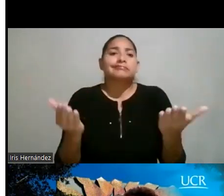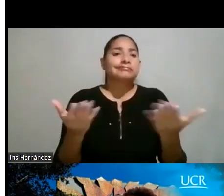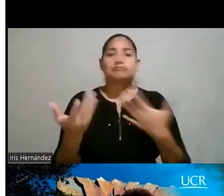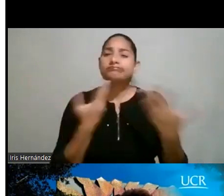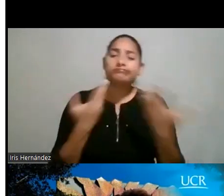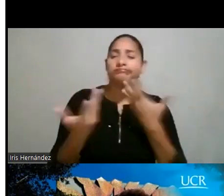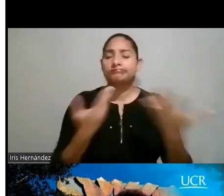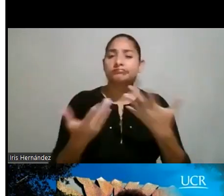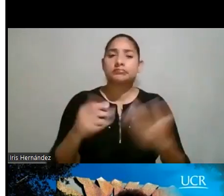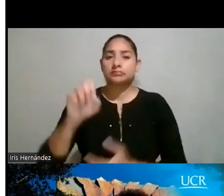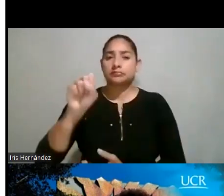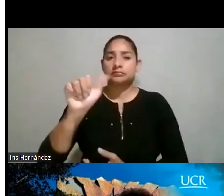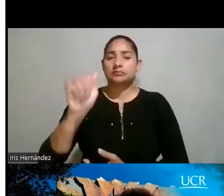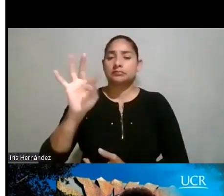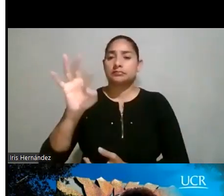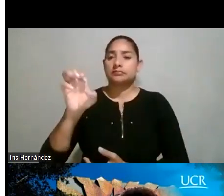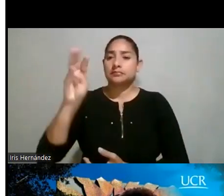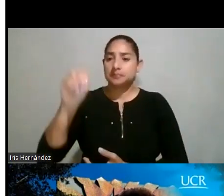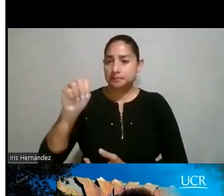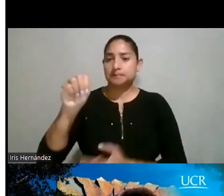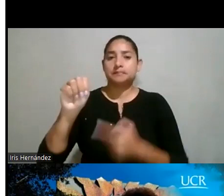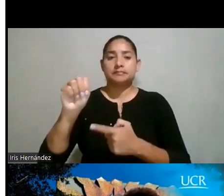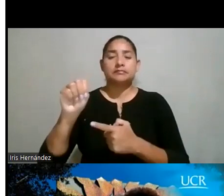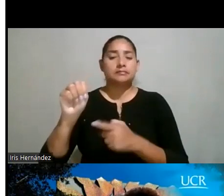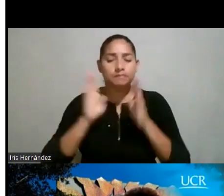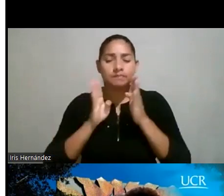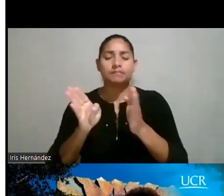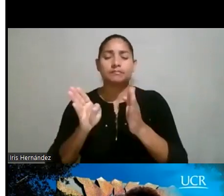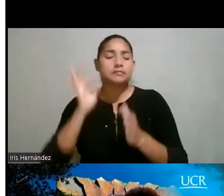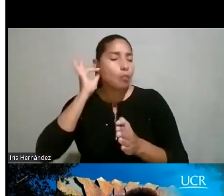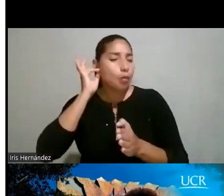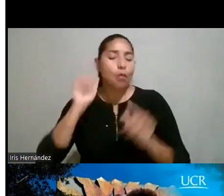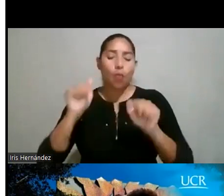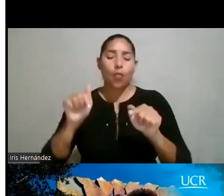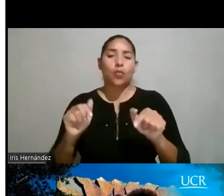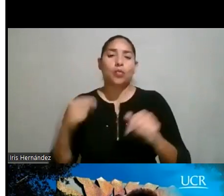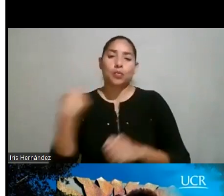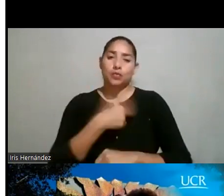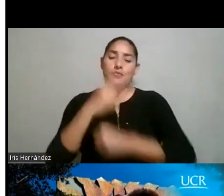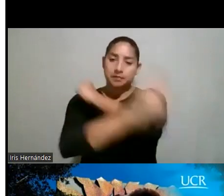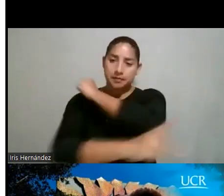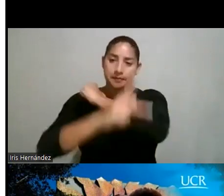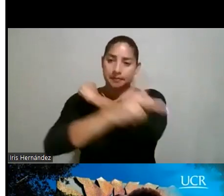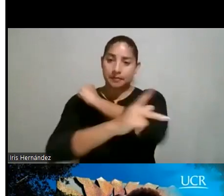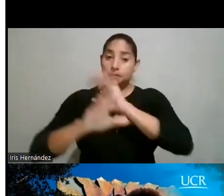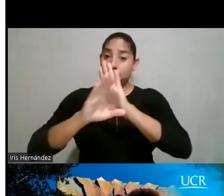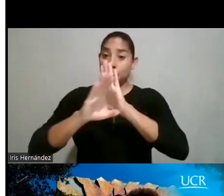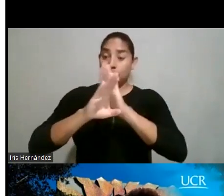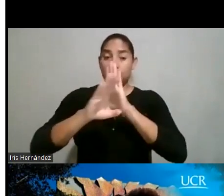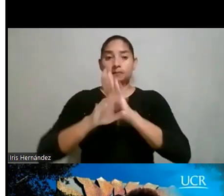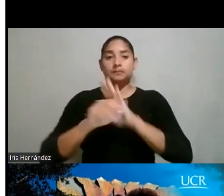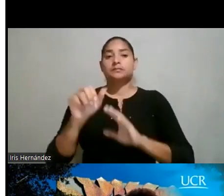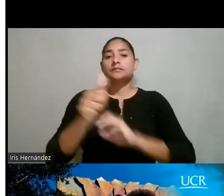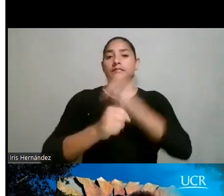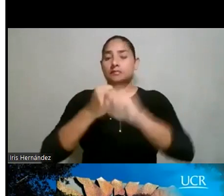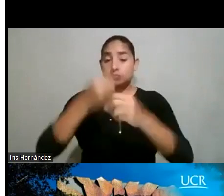STEM y específicamente de mujeres en STEM en nuestro país. Por ejemplo, del décimo